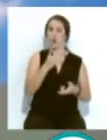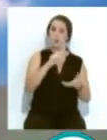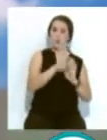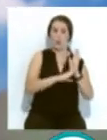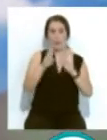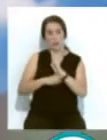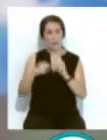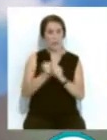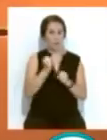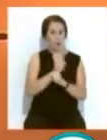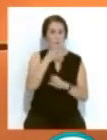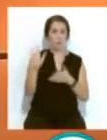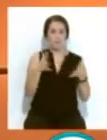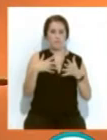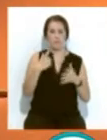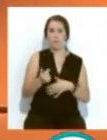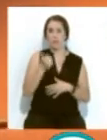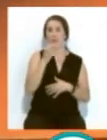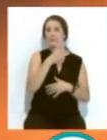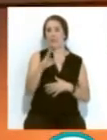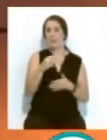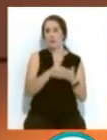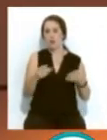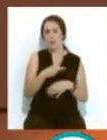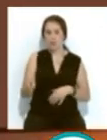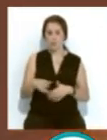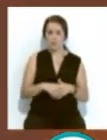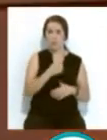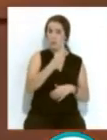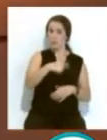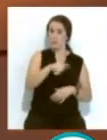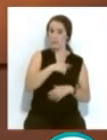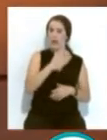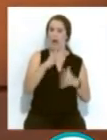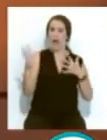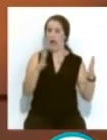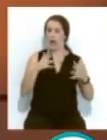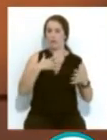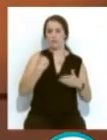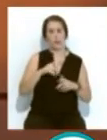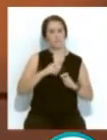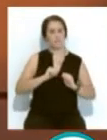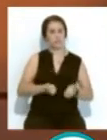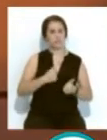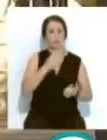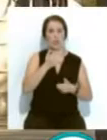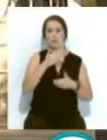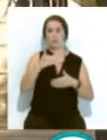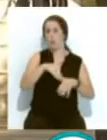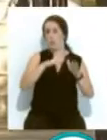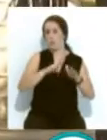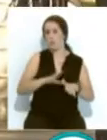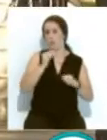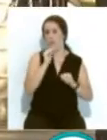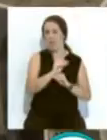programas de empleo por valor de más de 3 millones de euros. Uno de ellos, el Plan Aire, ha abierto ya su convocatoria de subvención... ...y tiene